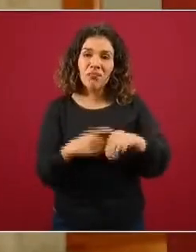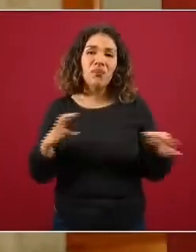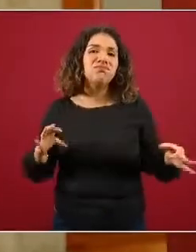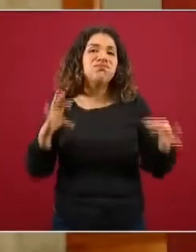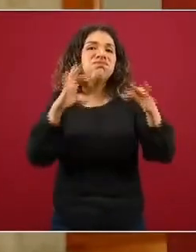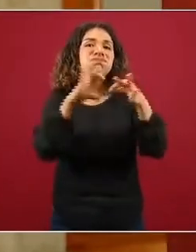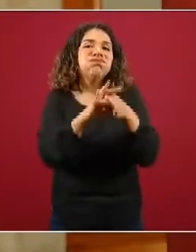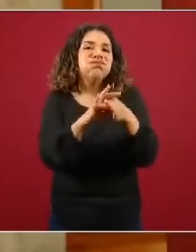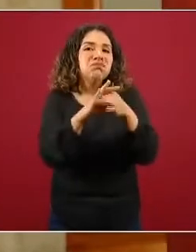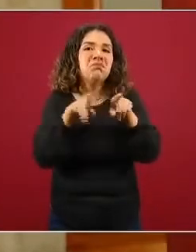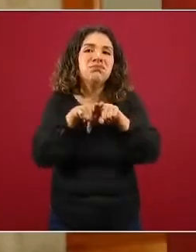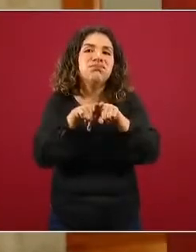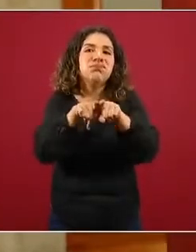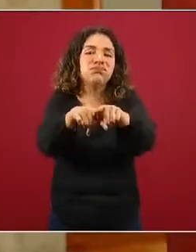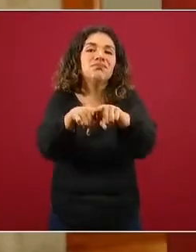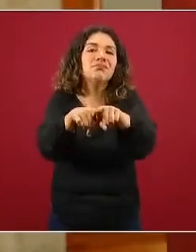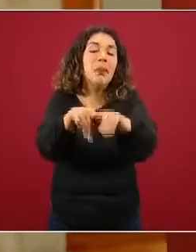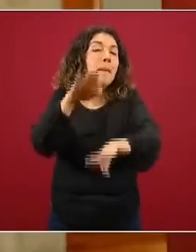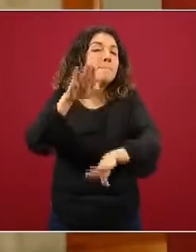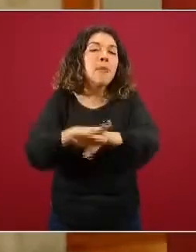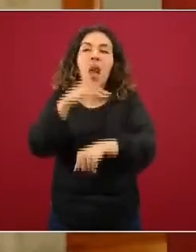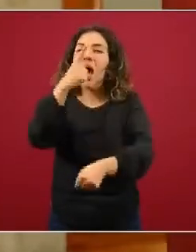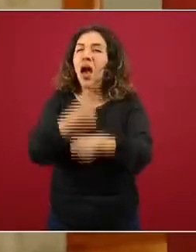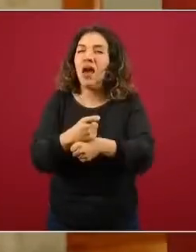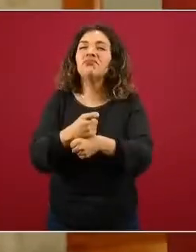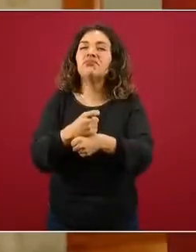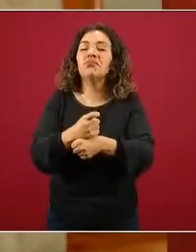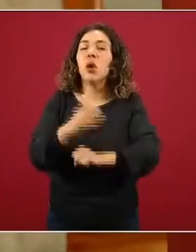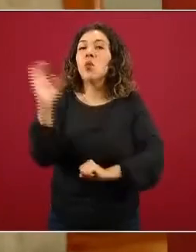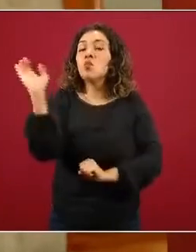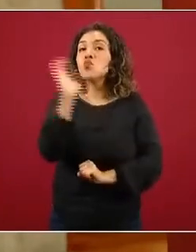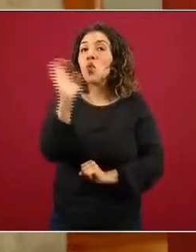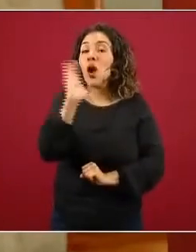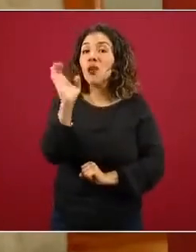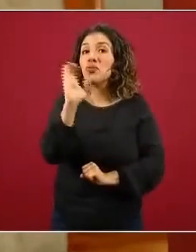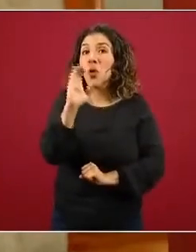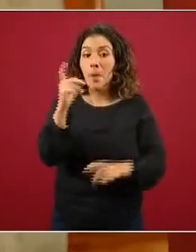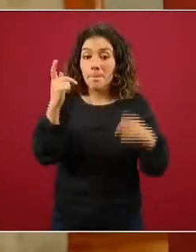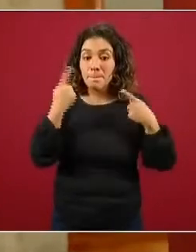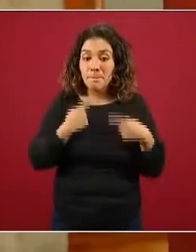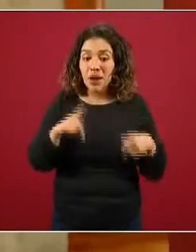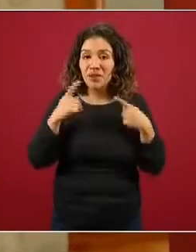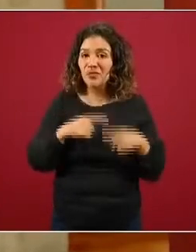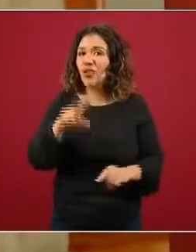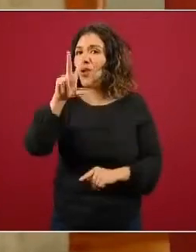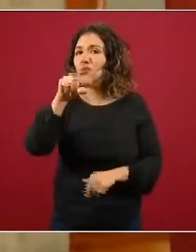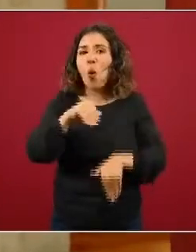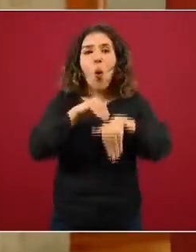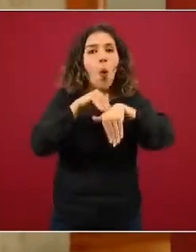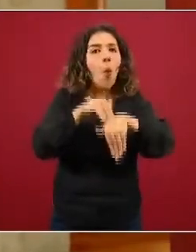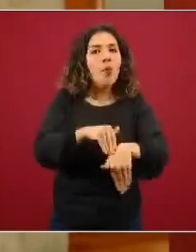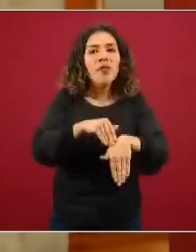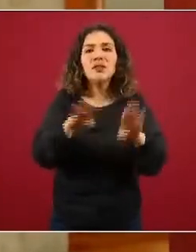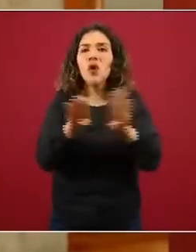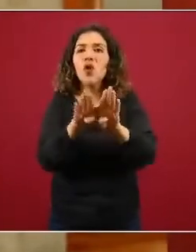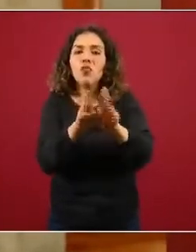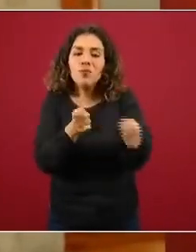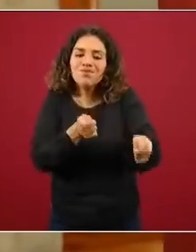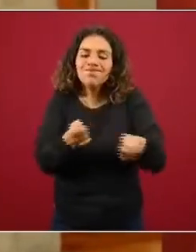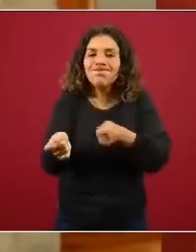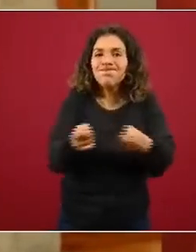importante, sobre todo cuando uno no practica las medidas